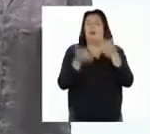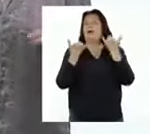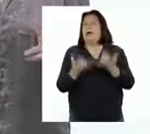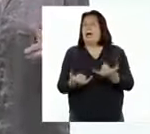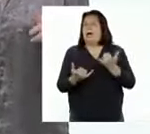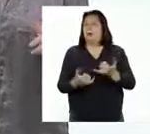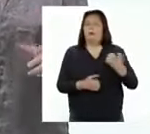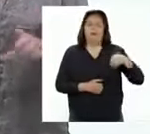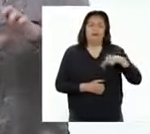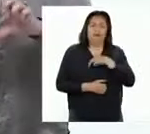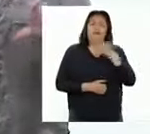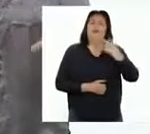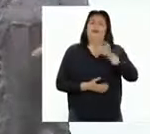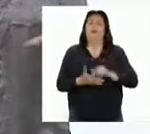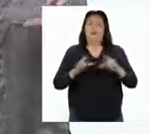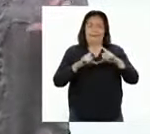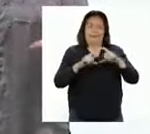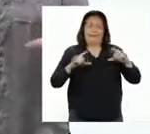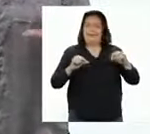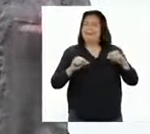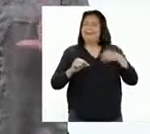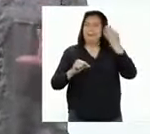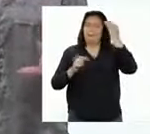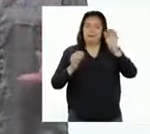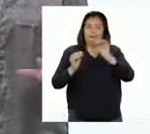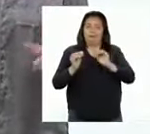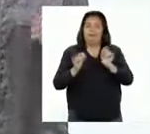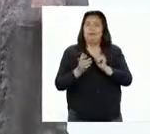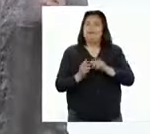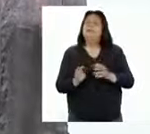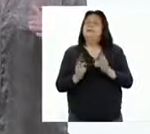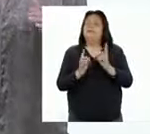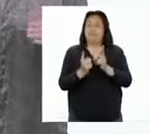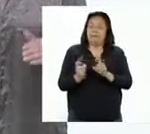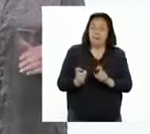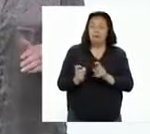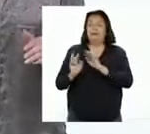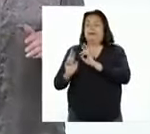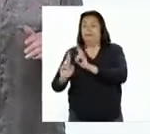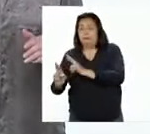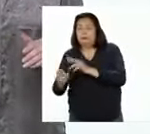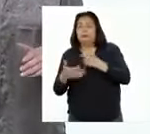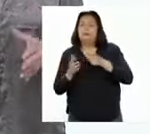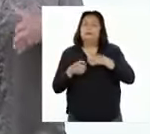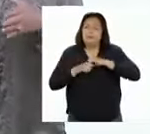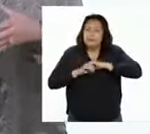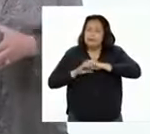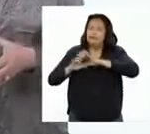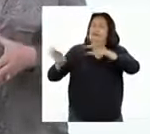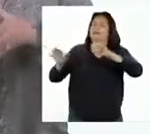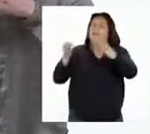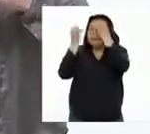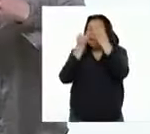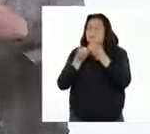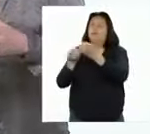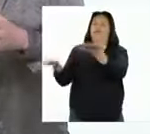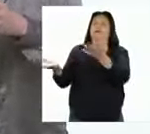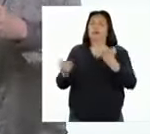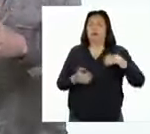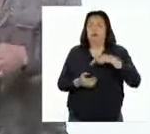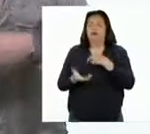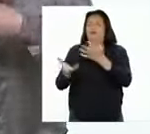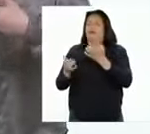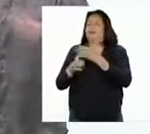ahora nos toca crear las tarjetas de preguntas y respuestas que servirán para difundir la información que